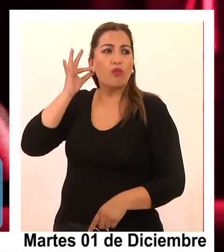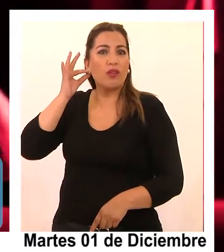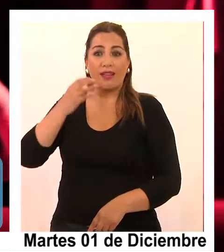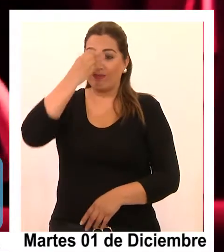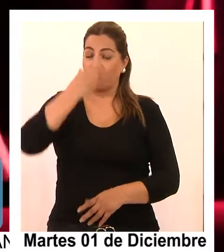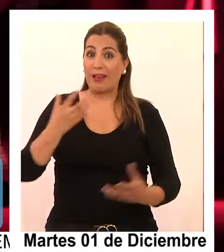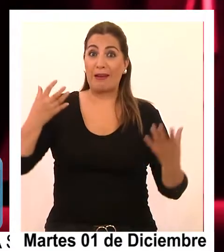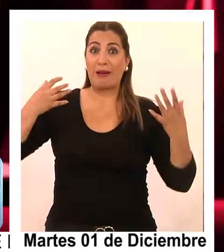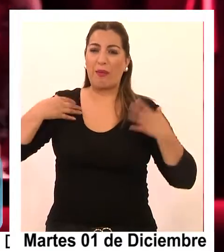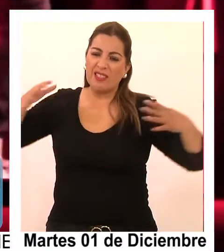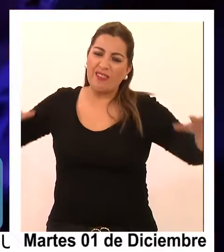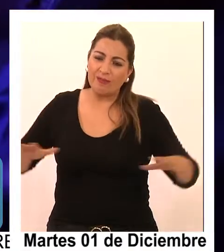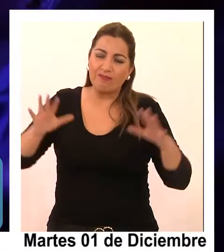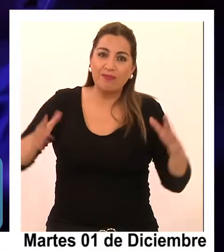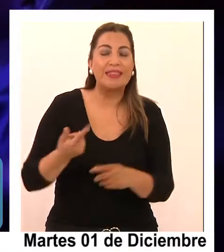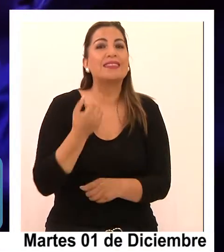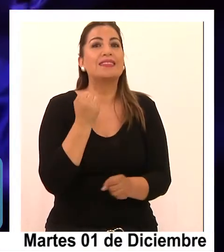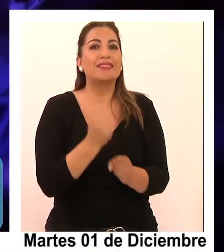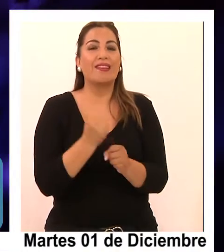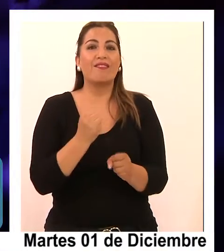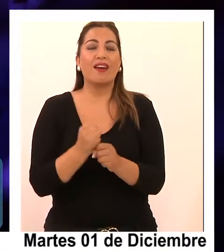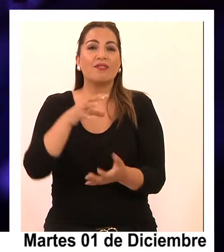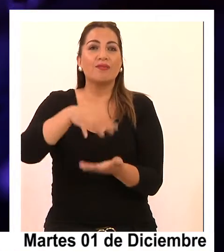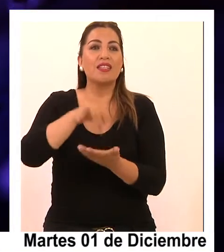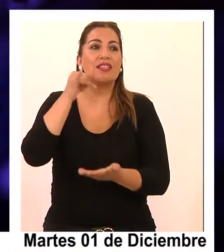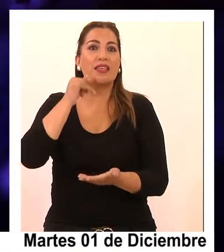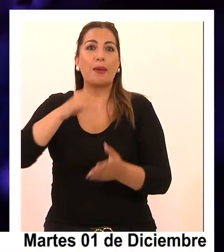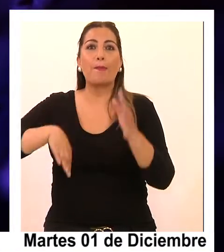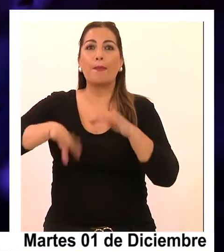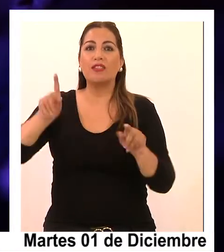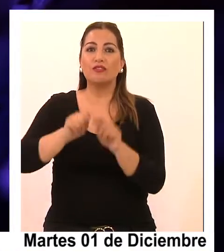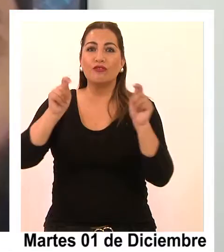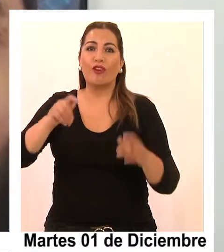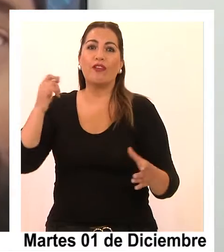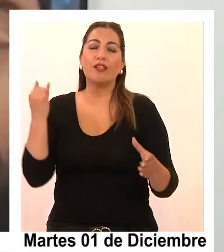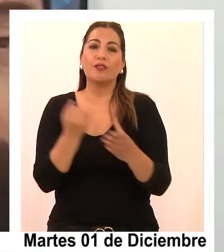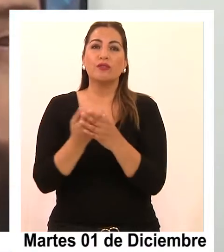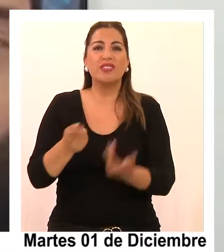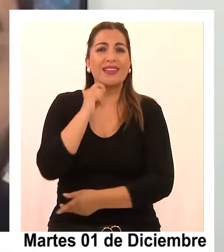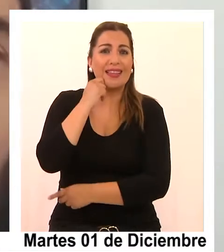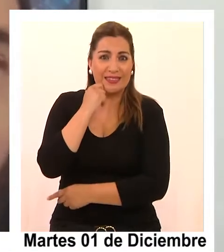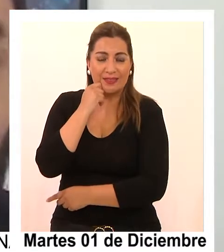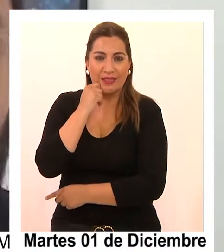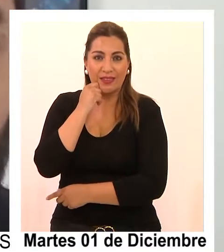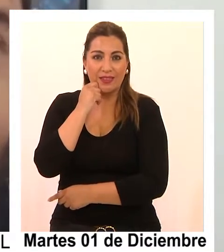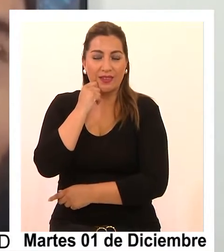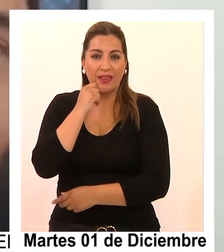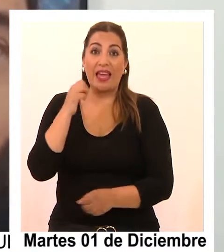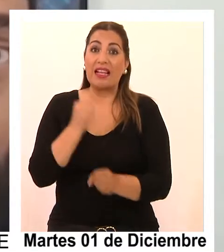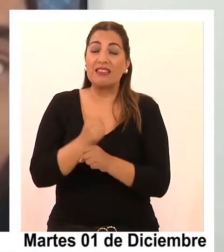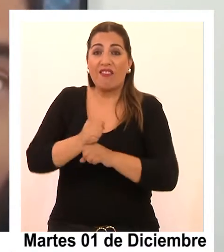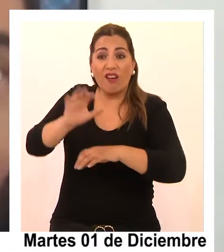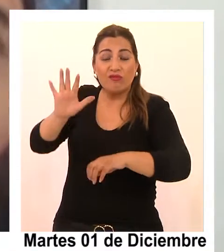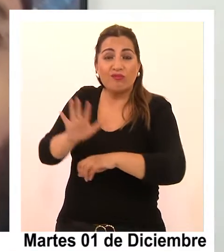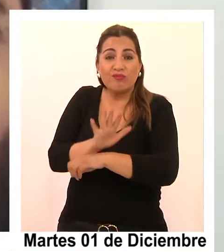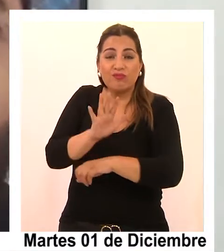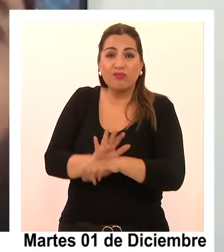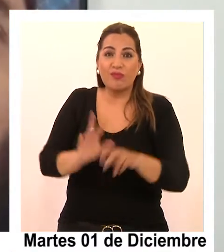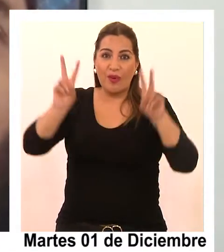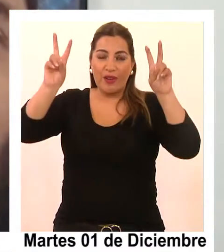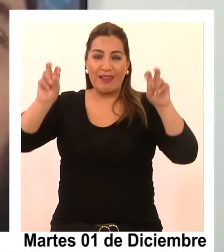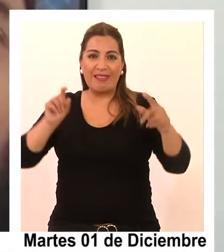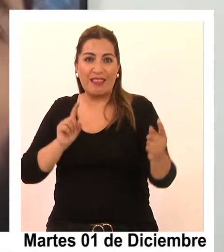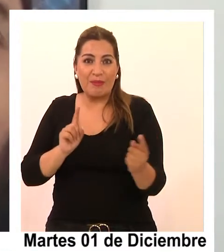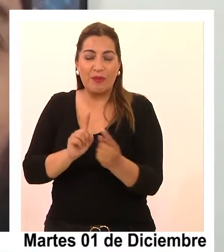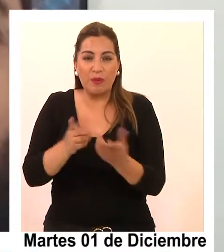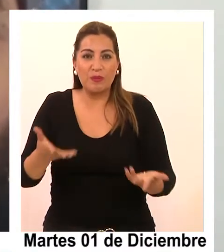artistas, y así contribuir para que la región sea más inclusiva. Esto quiere decir que todas las obras que presentemos en el marco de nuestro